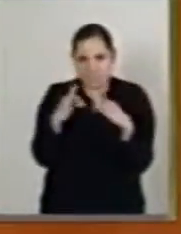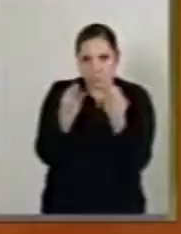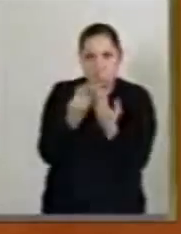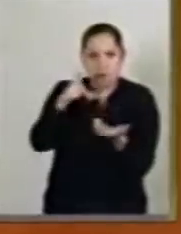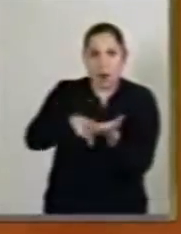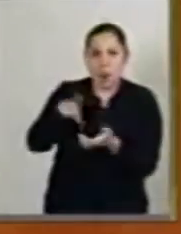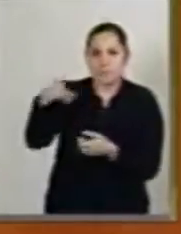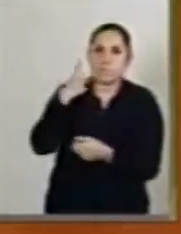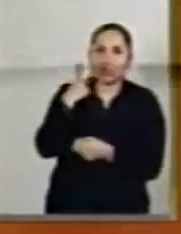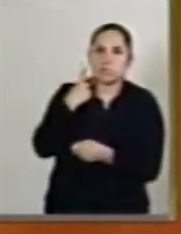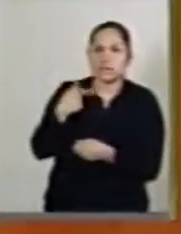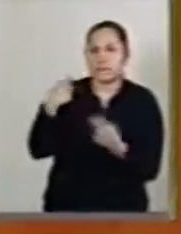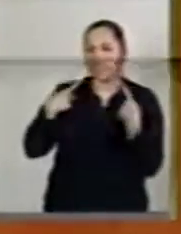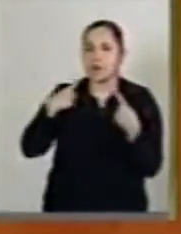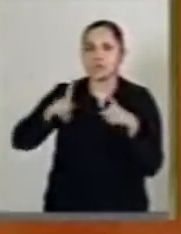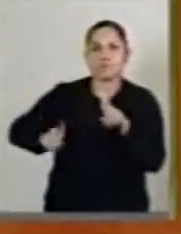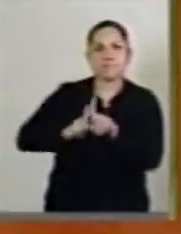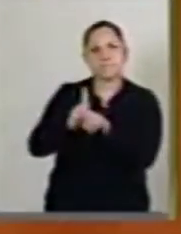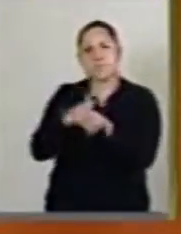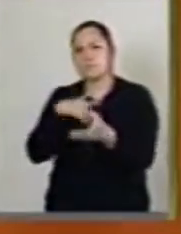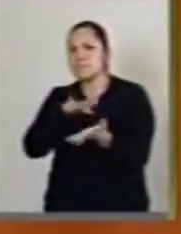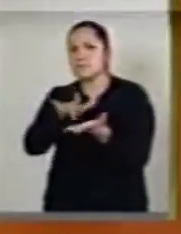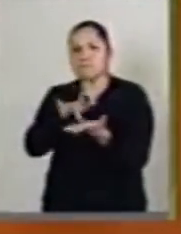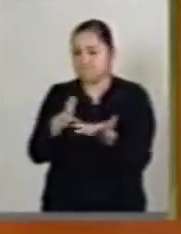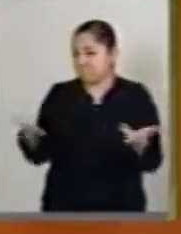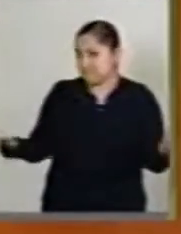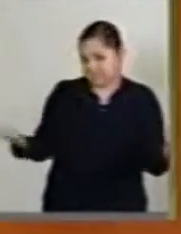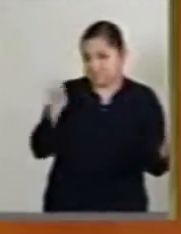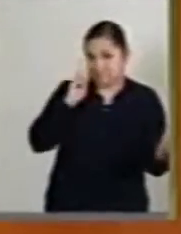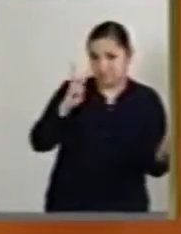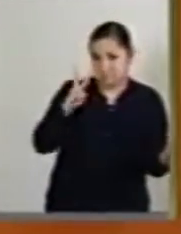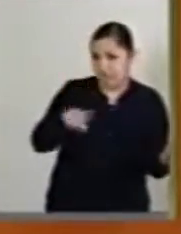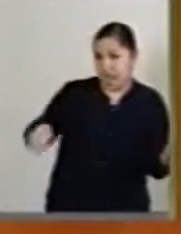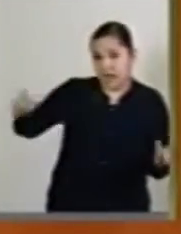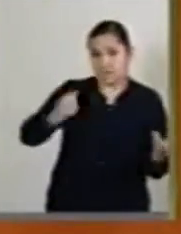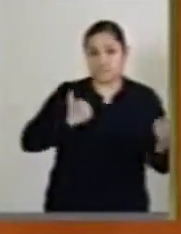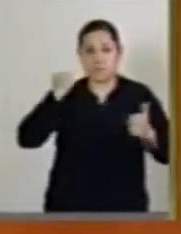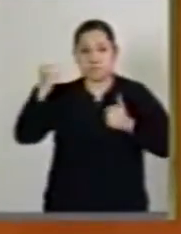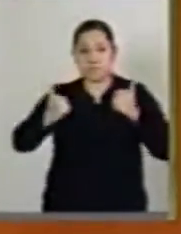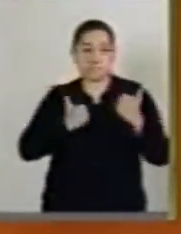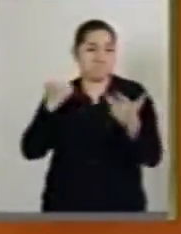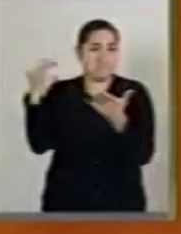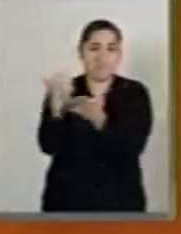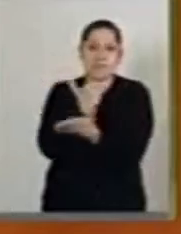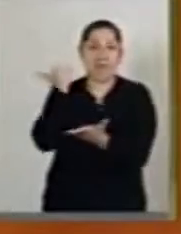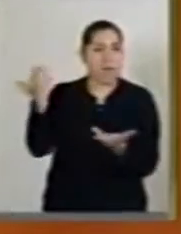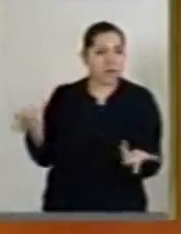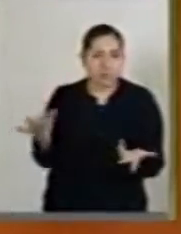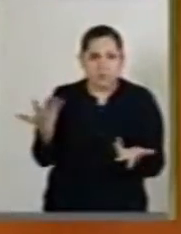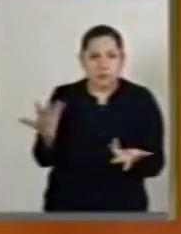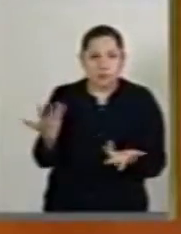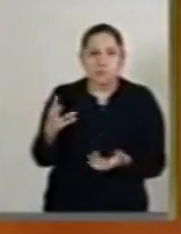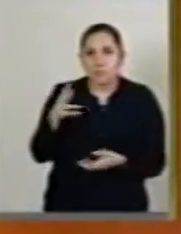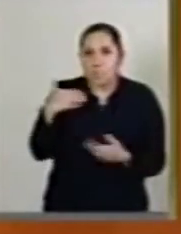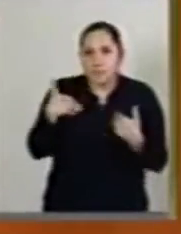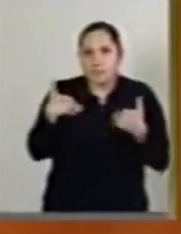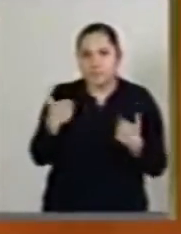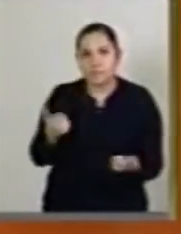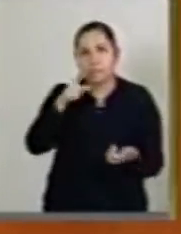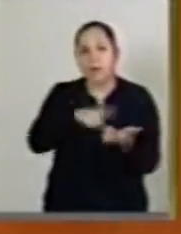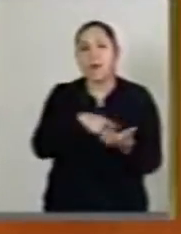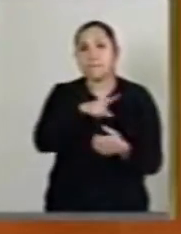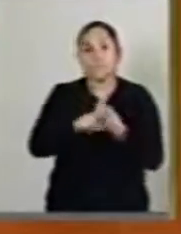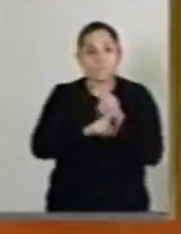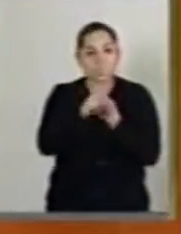Otra vez, sí, ganó la mezquindad, ganó la miopía de no entender que el problema de la corrupción nos está